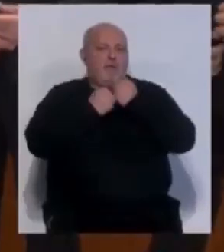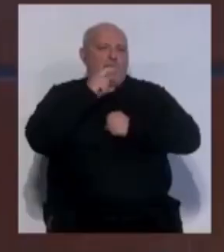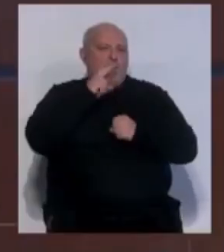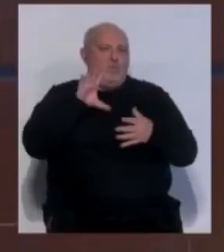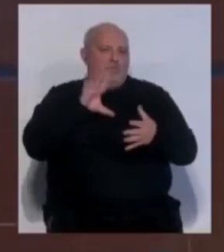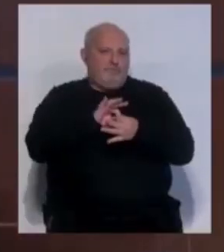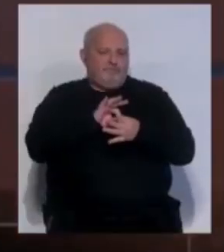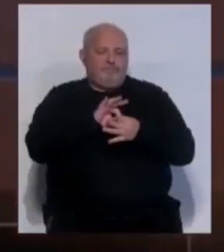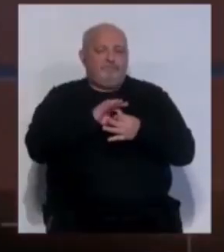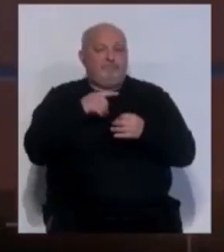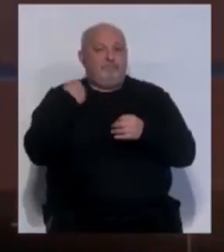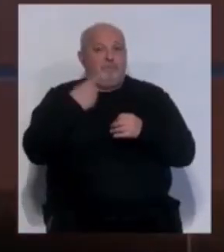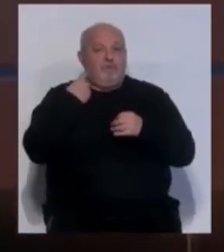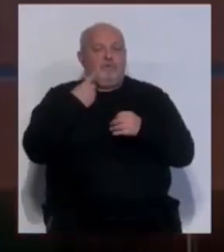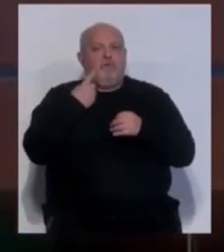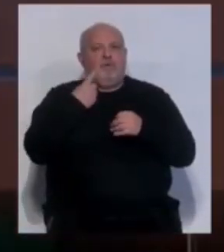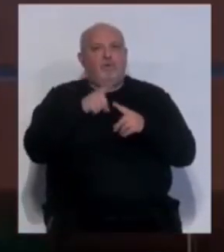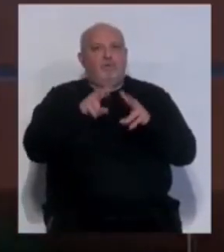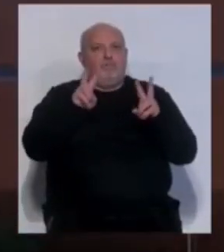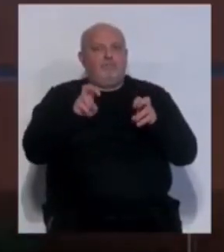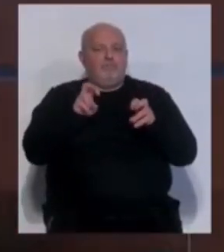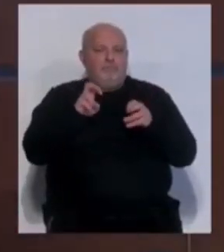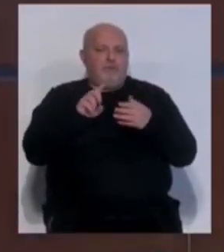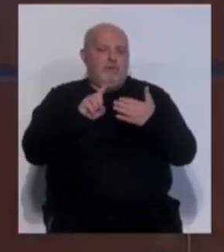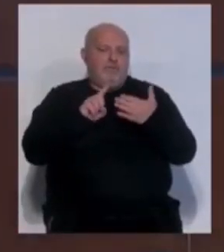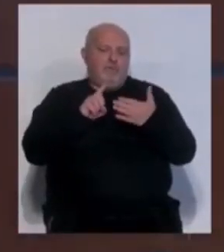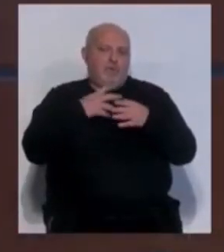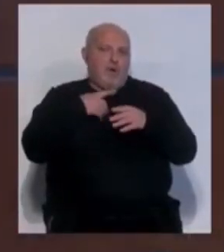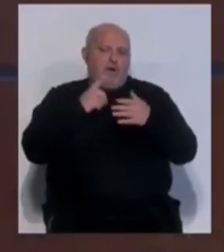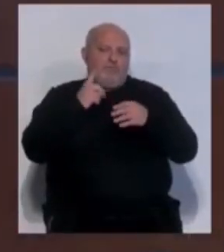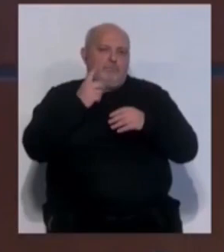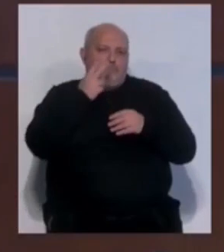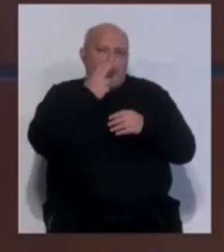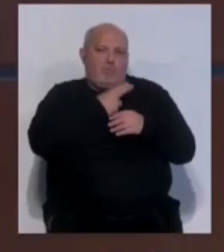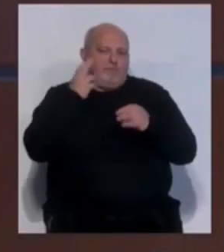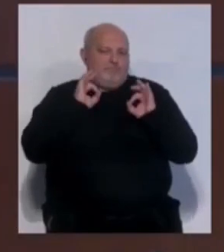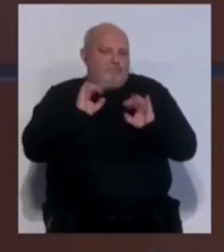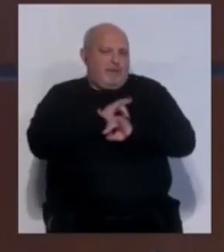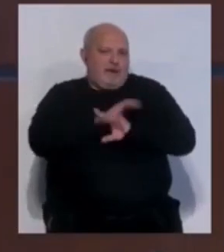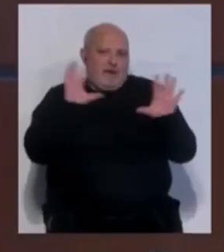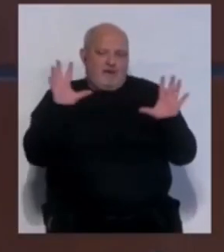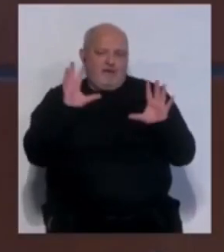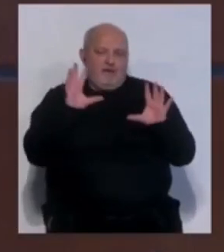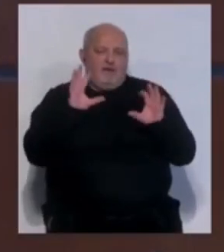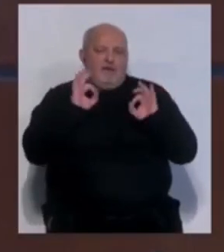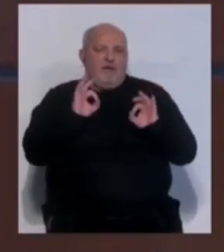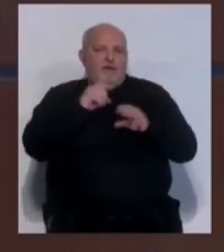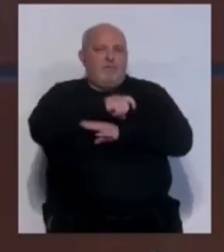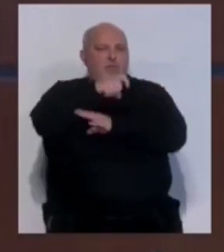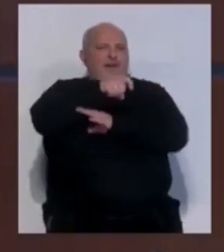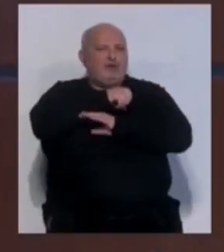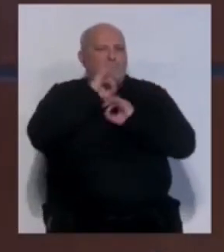azul. Para nosotros es un gran impulso de nuestro compromiso con ser puertos